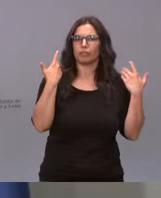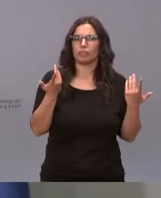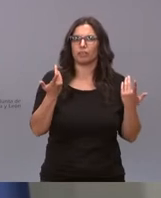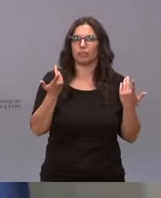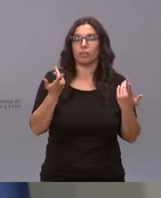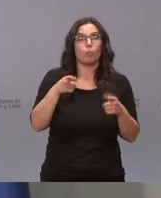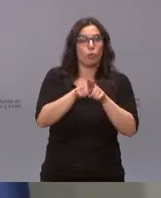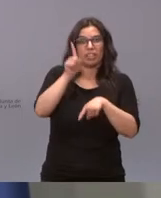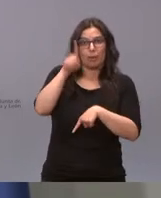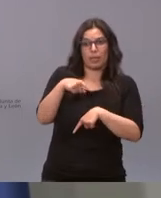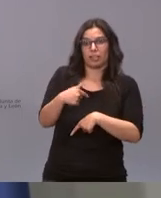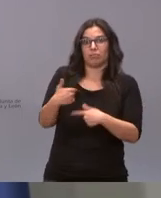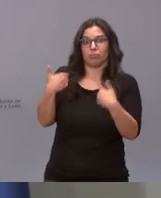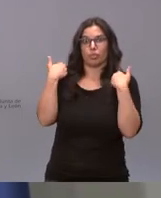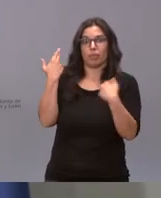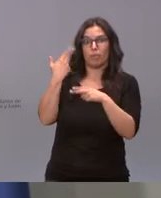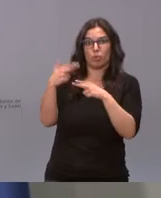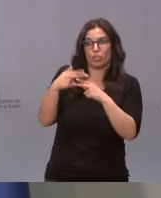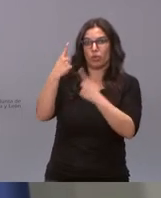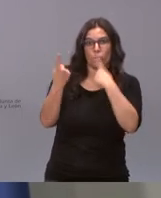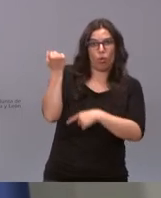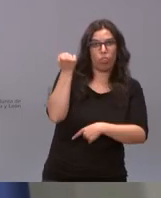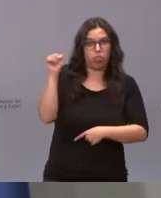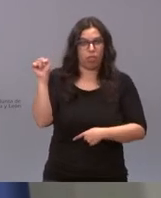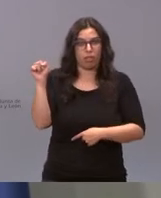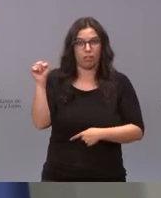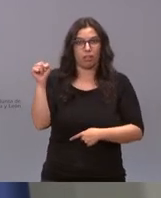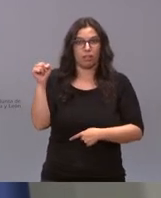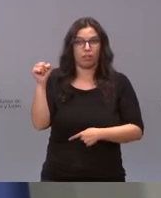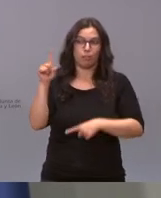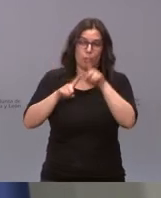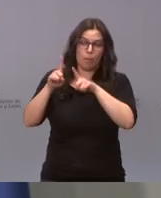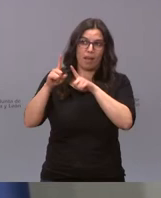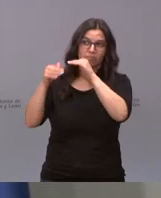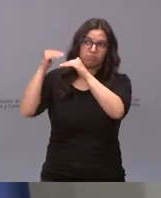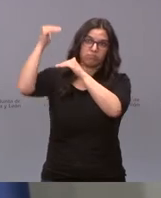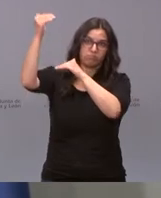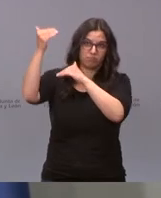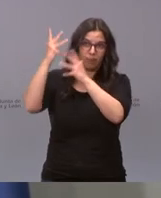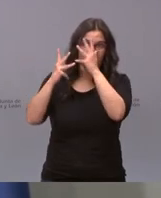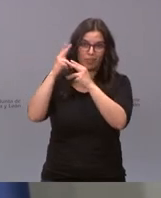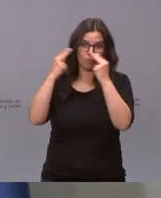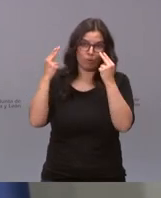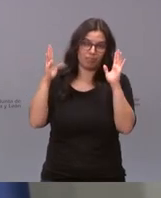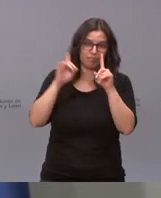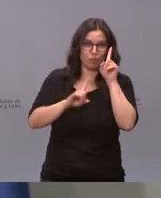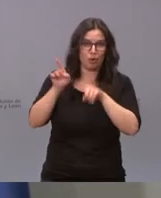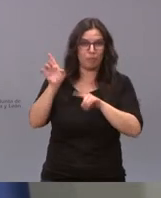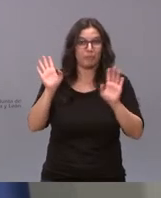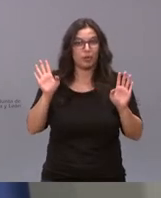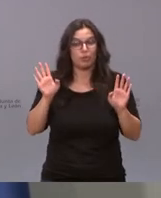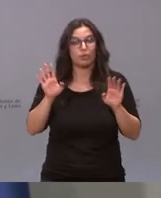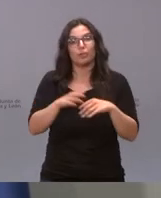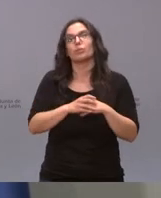políticos lo malo es que a veces alcanzan pues altos niveles en la administración pero